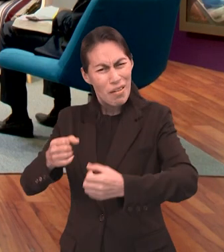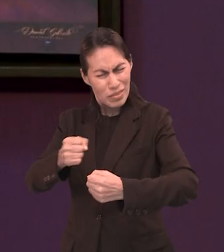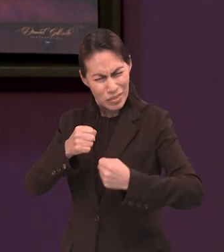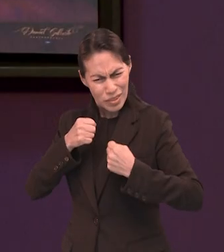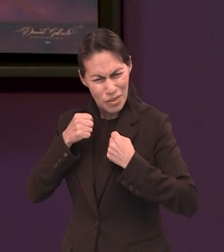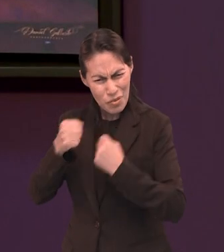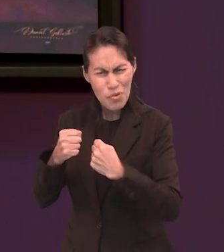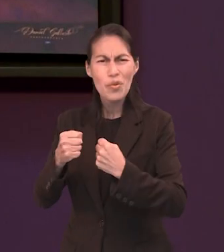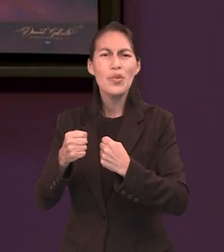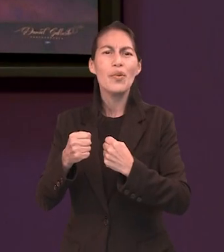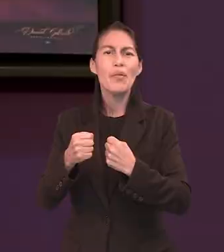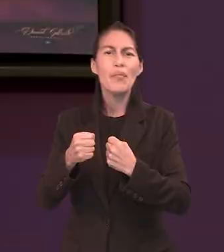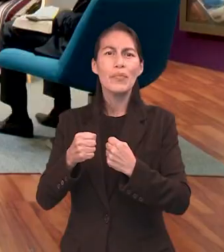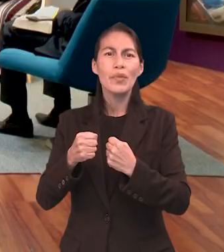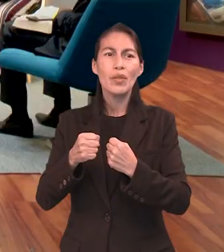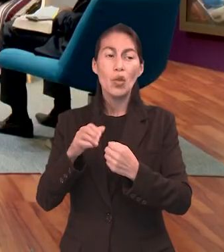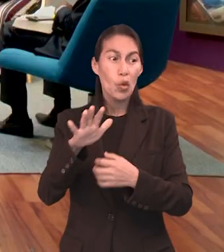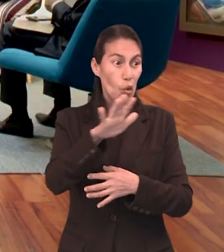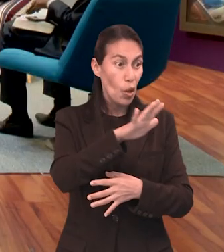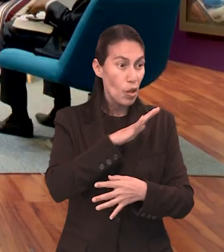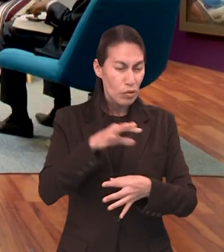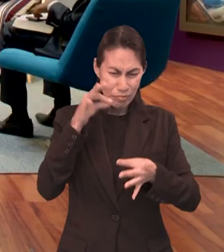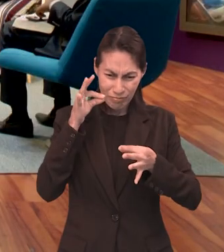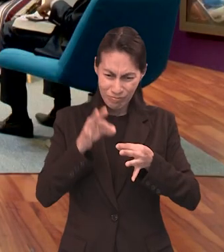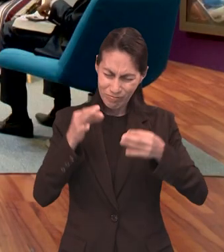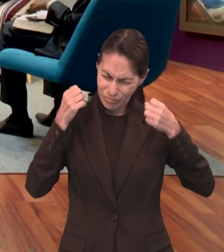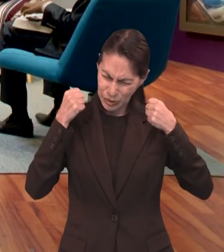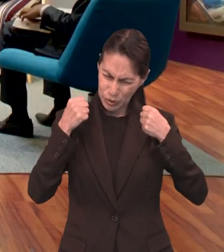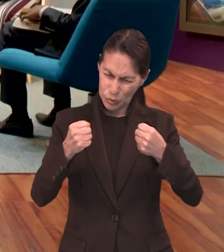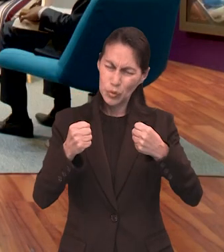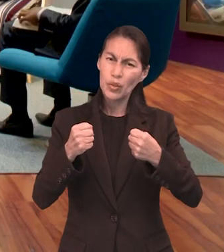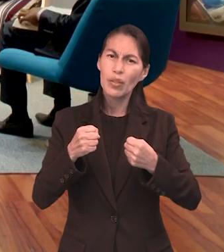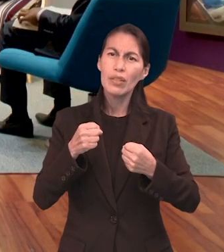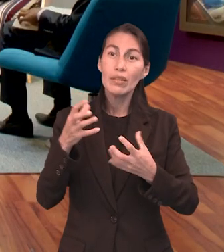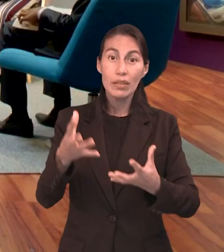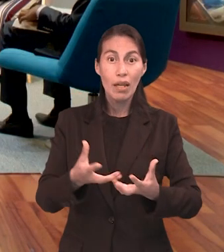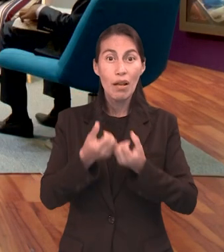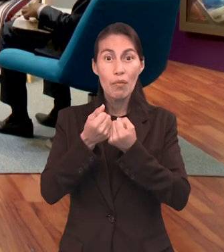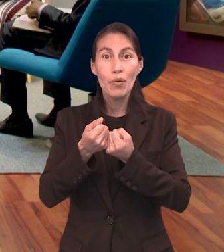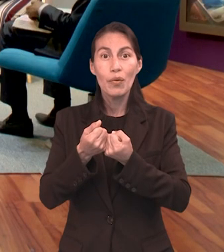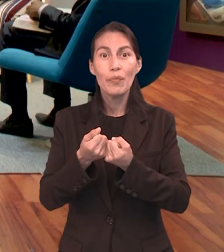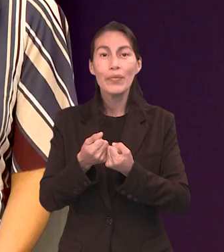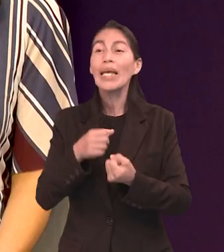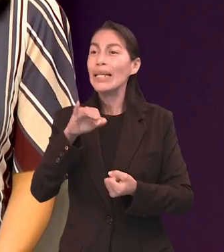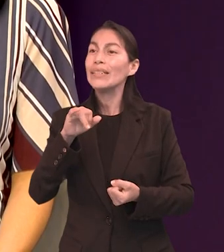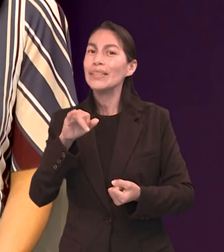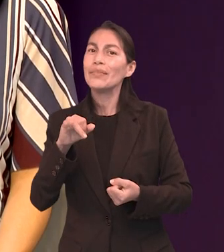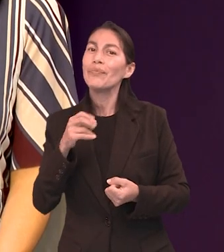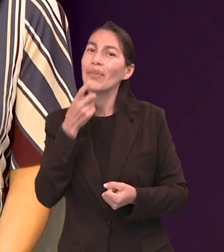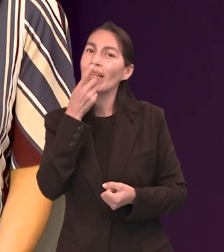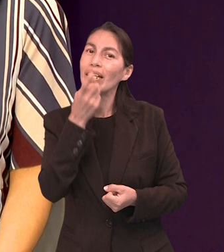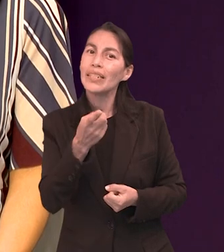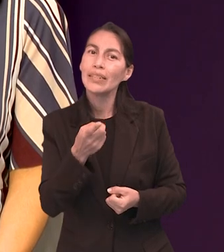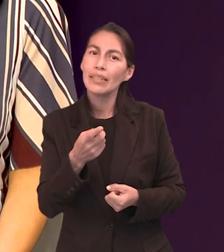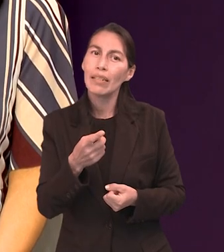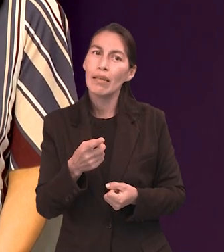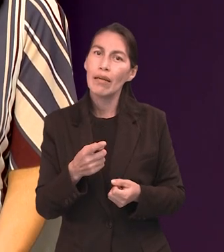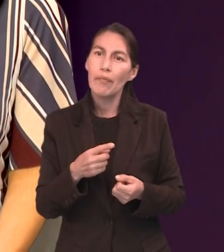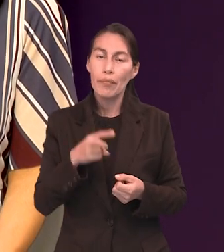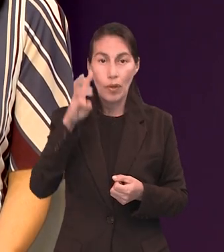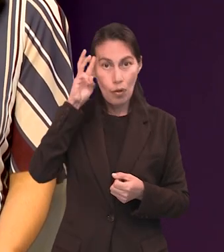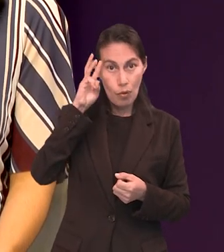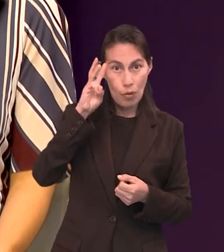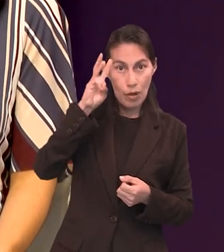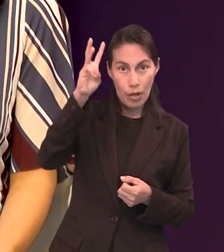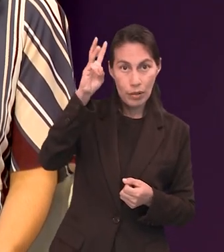Una declaración universal de tu salvación. ¿Qué importante es esto? Sí, y hay una frase de una escritora